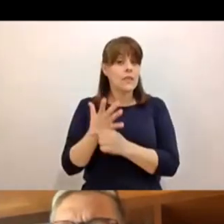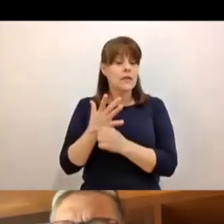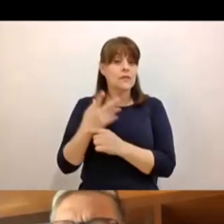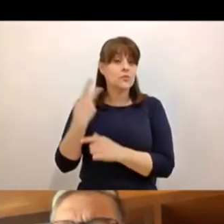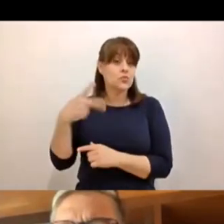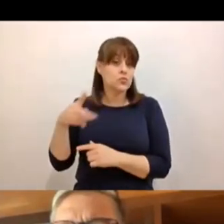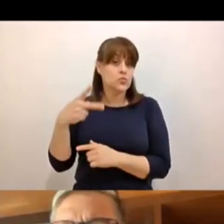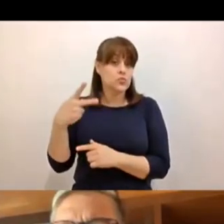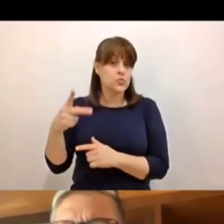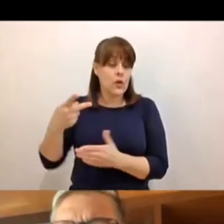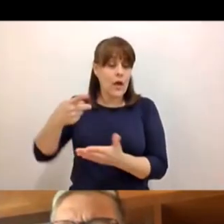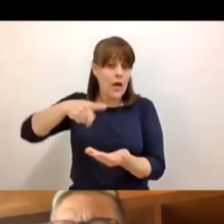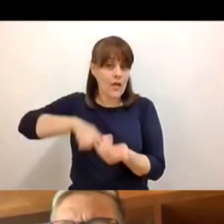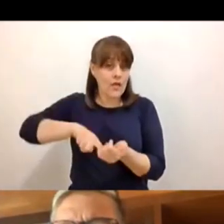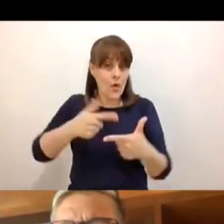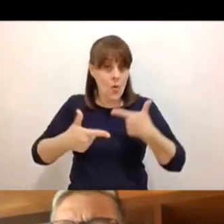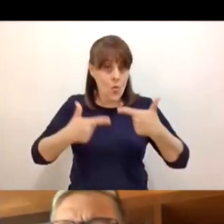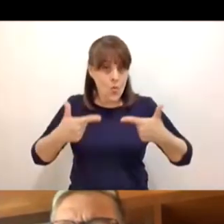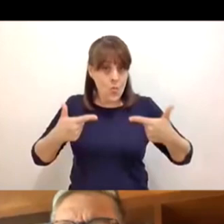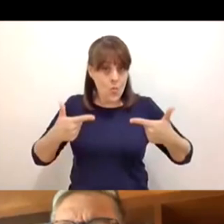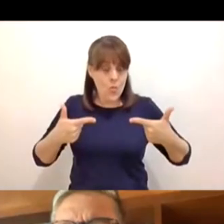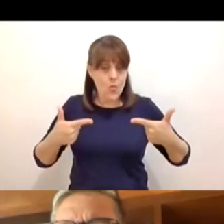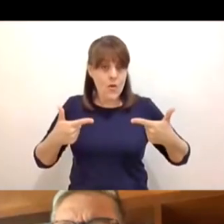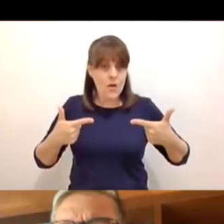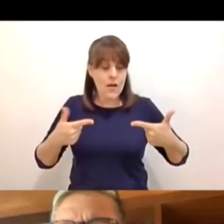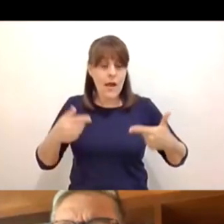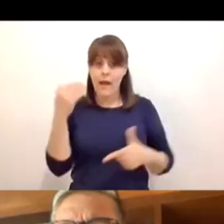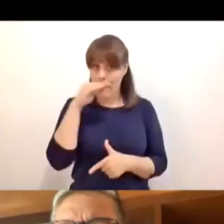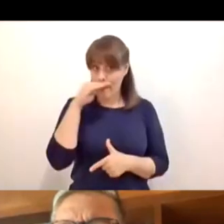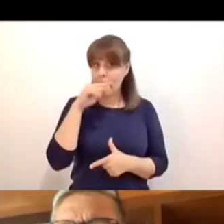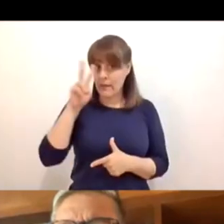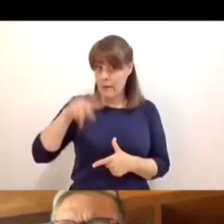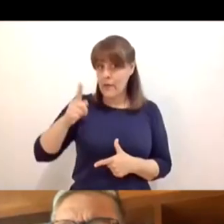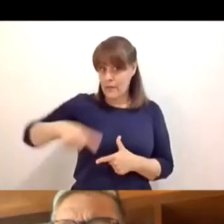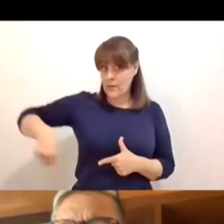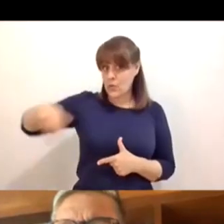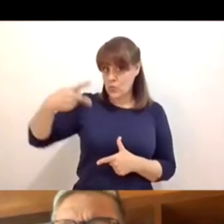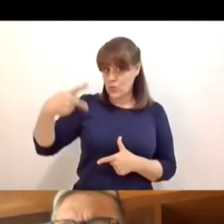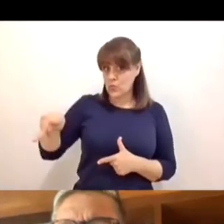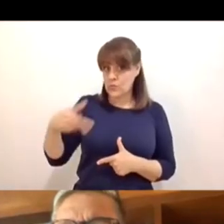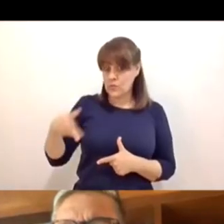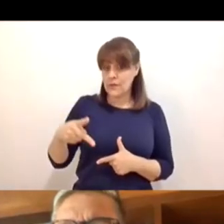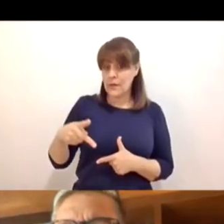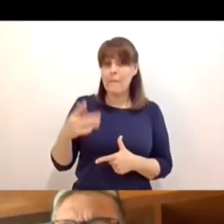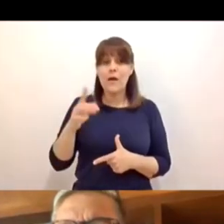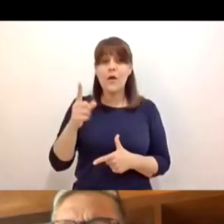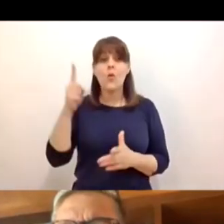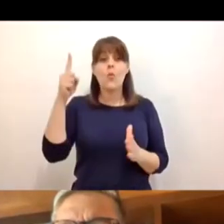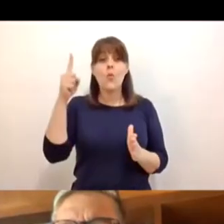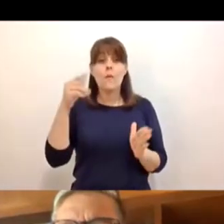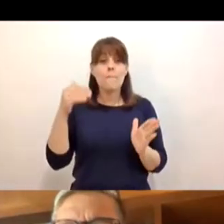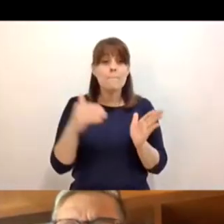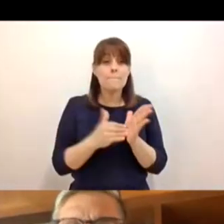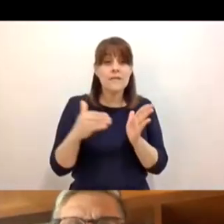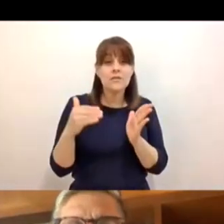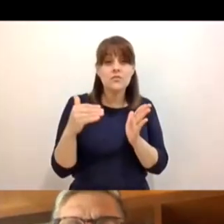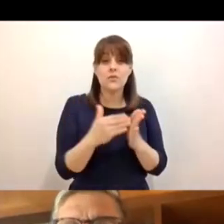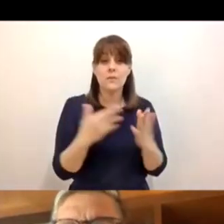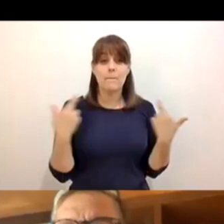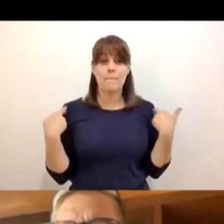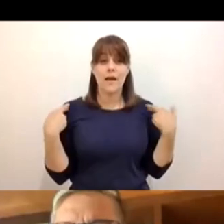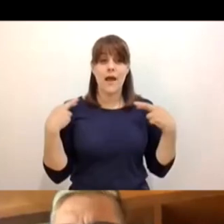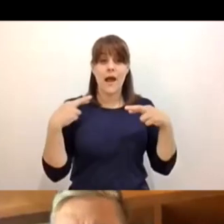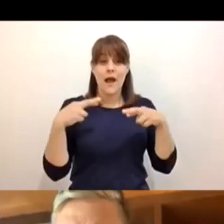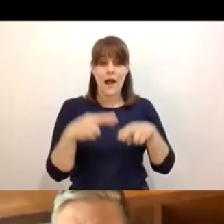además hay que agradecer que se dieron de manera gratuita, un millón de maestros tienen